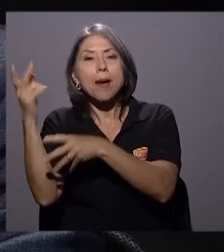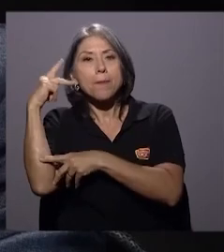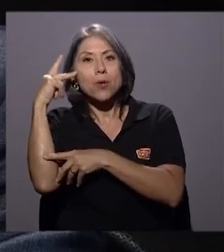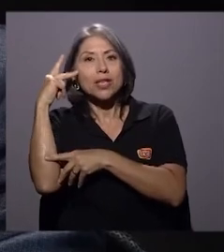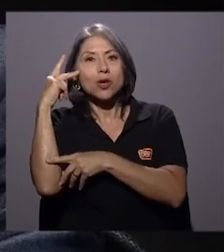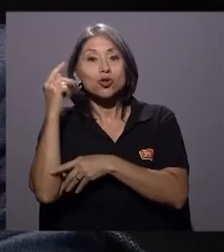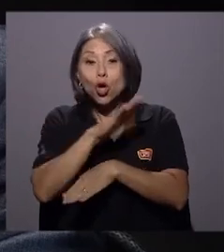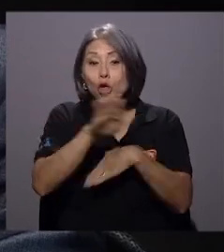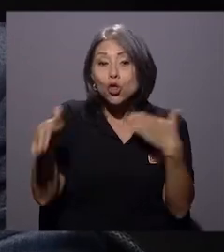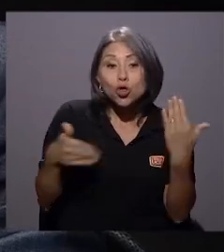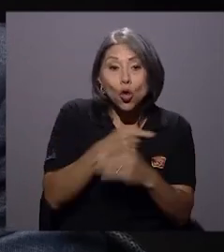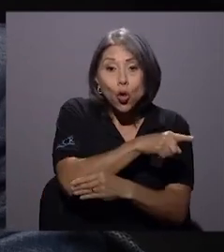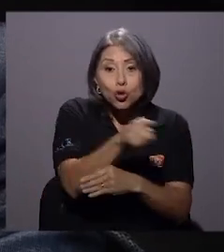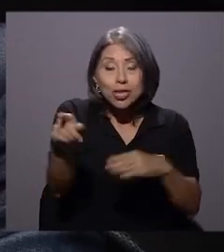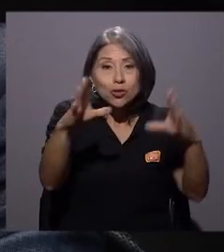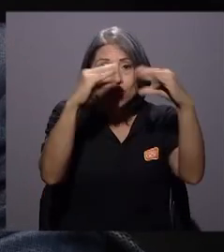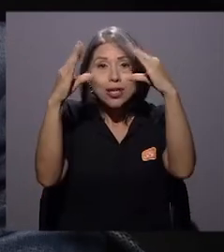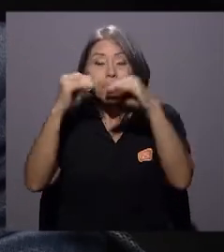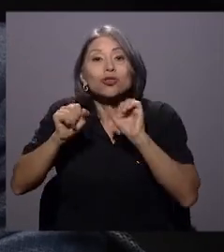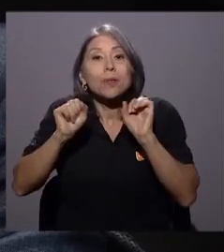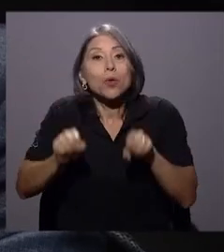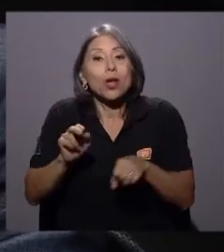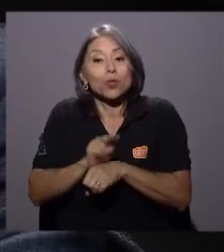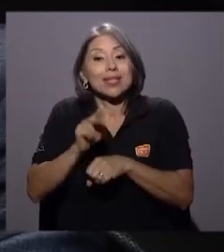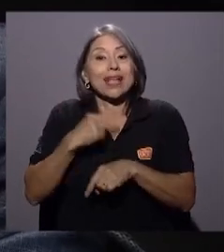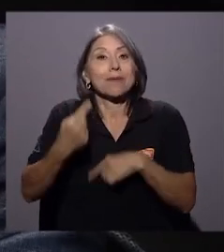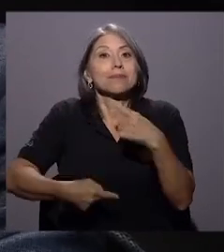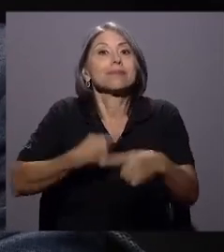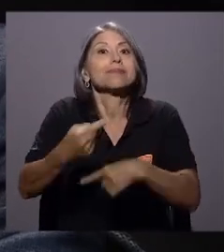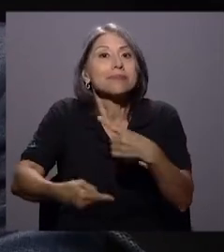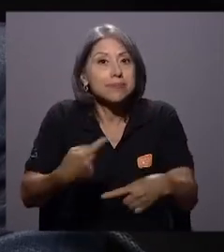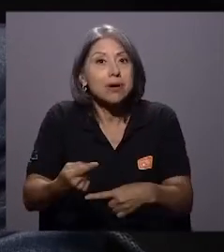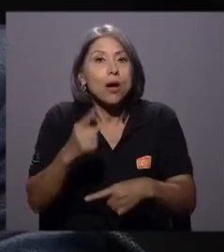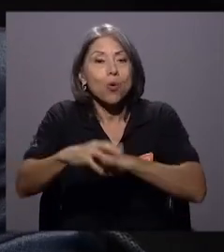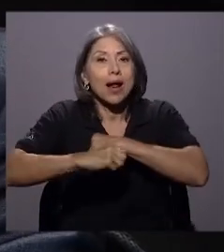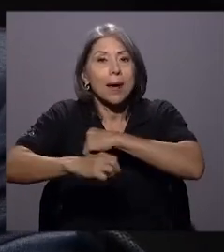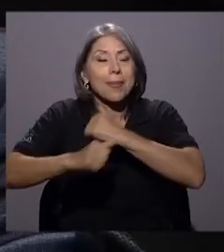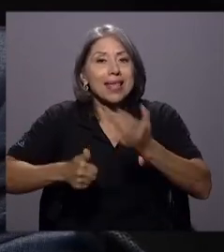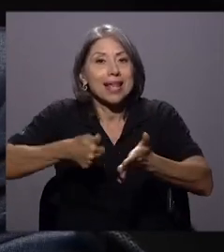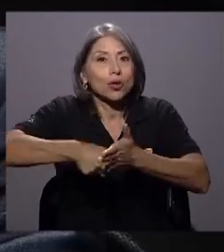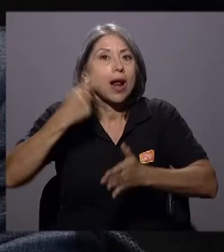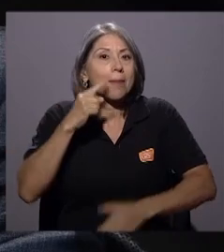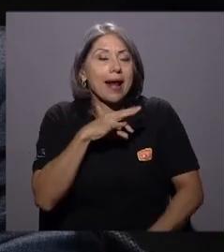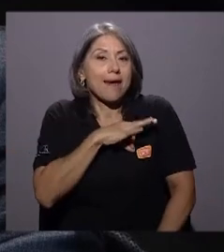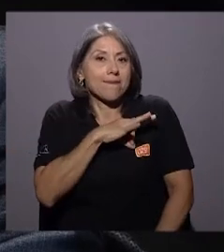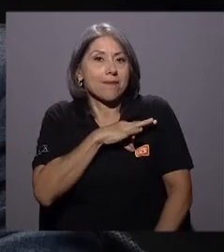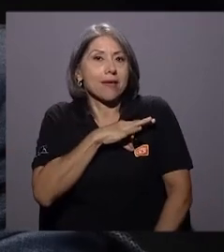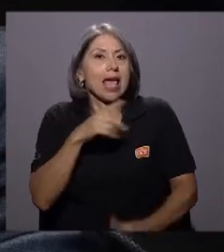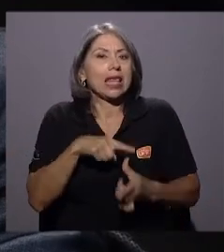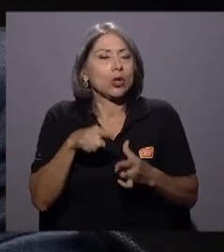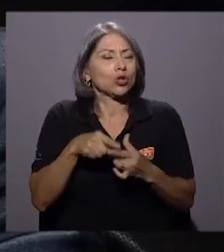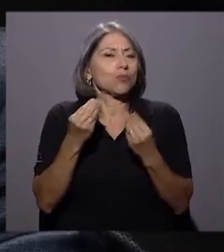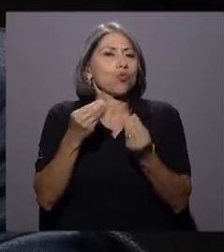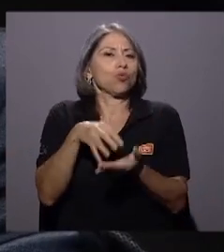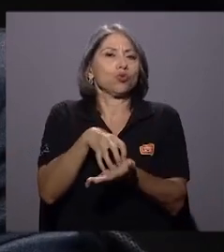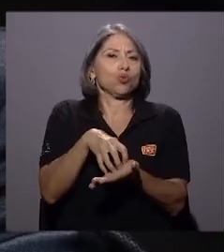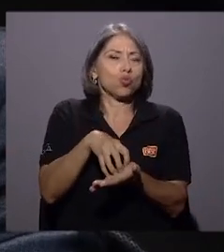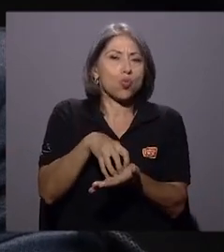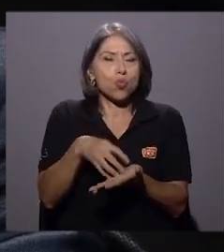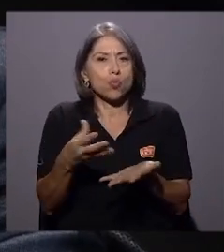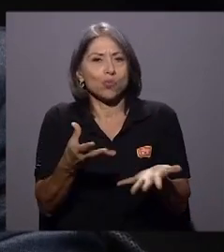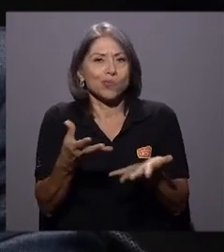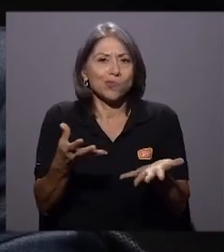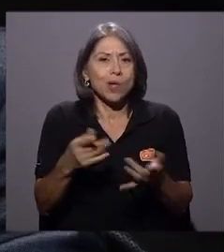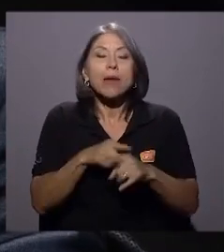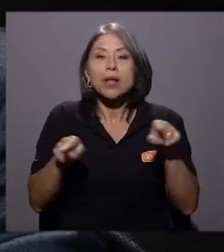se podrían utilizar para una campaña electoral, para obtener réditos electorales. Quedan todas las dudas sobre la mesa. Pero